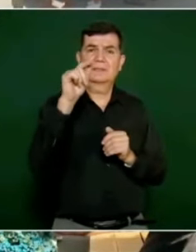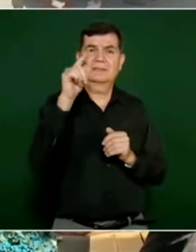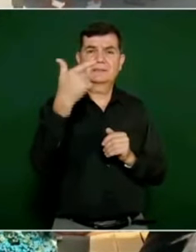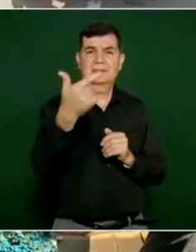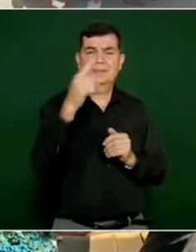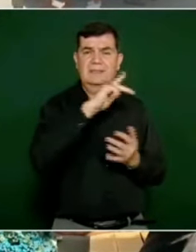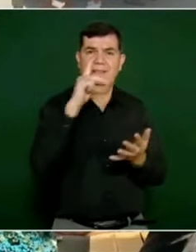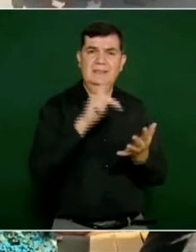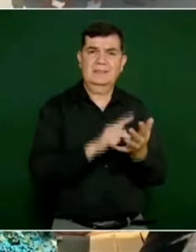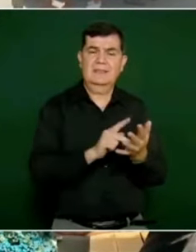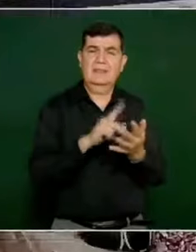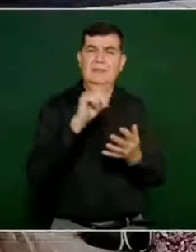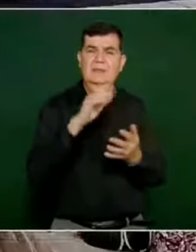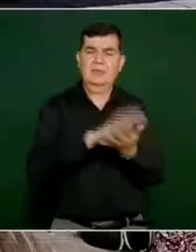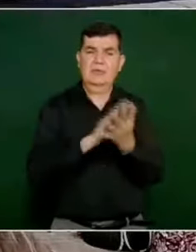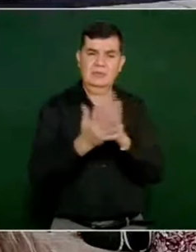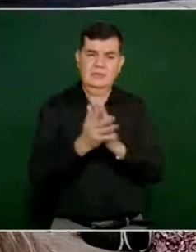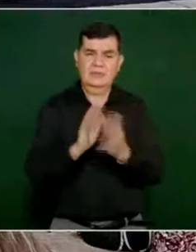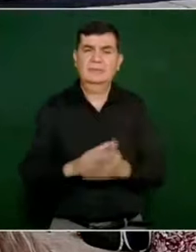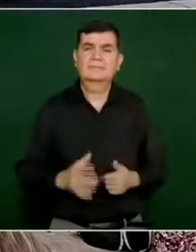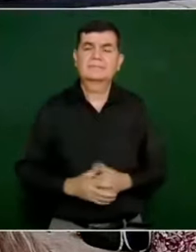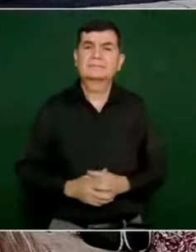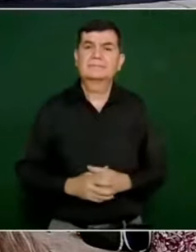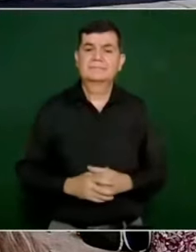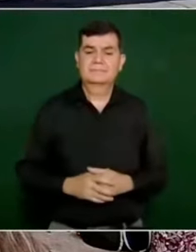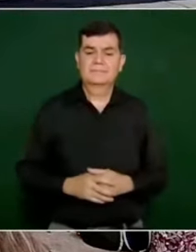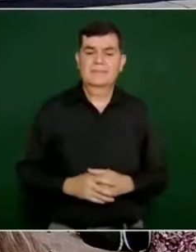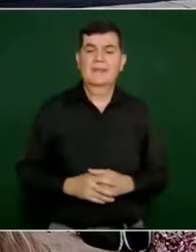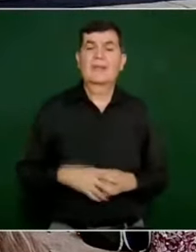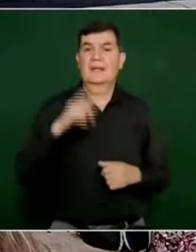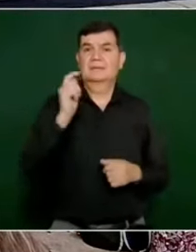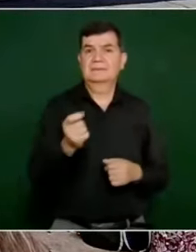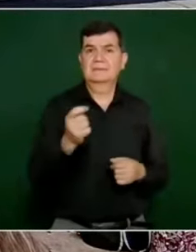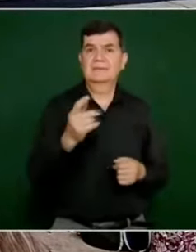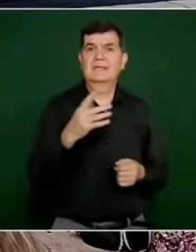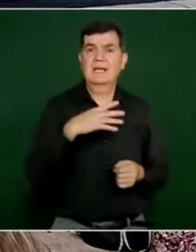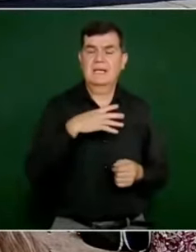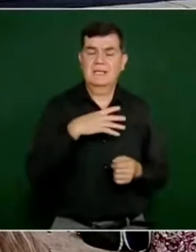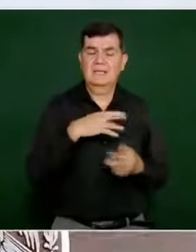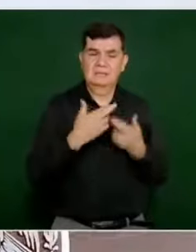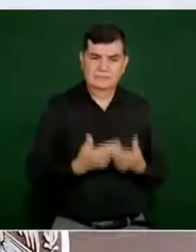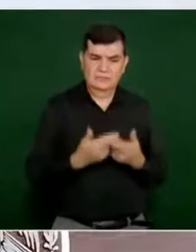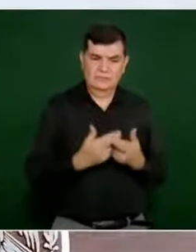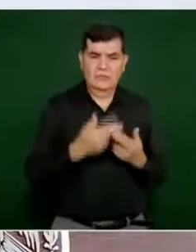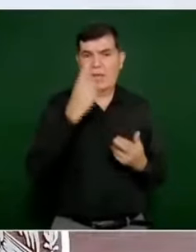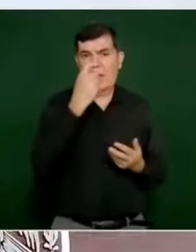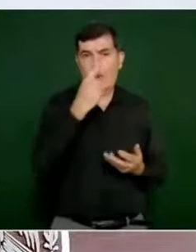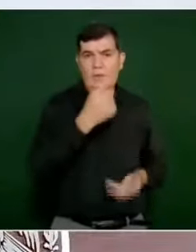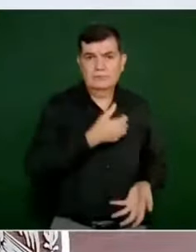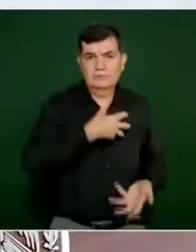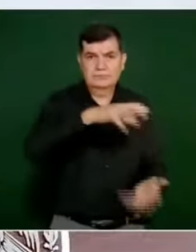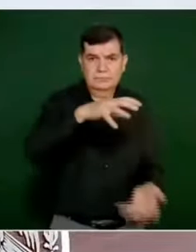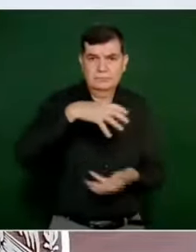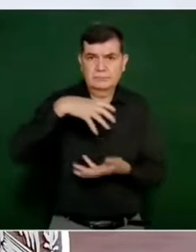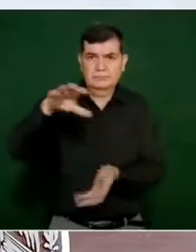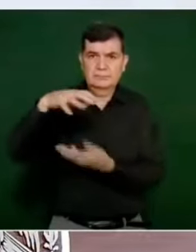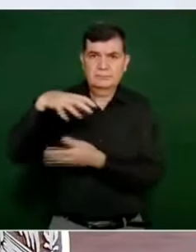kilos de tortillas. En lo que se refiere a abastecimientos de agua potable,